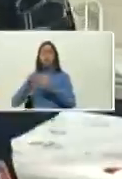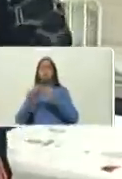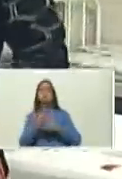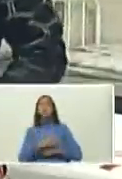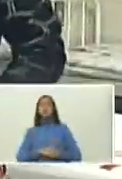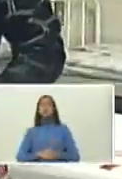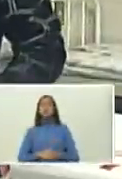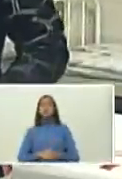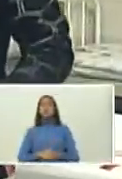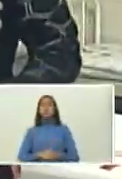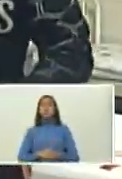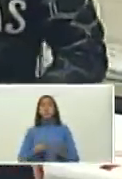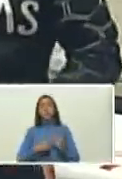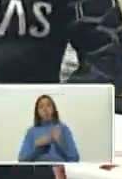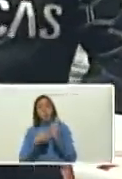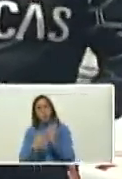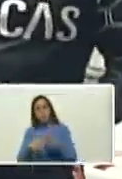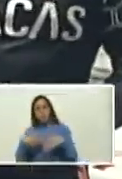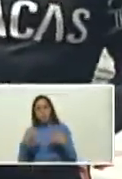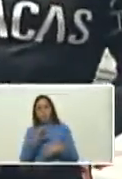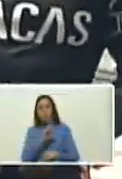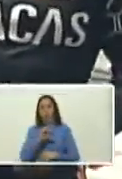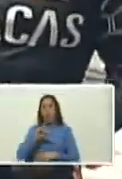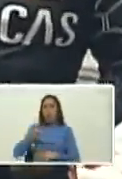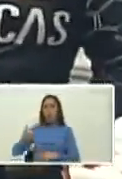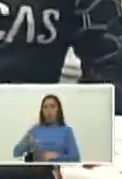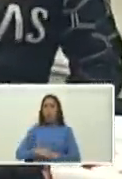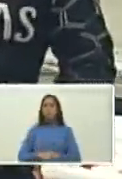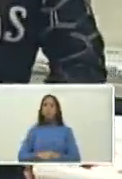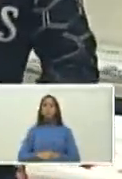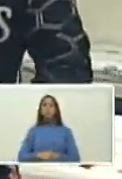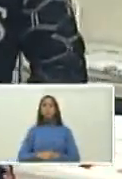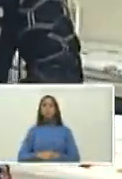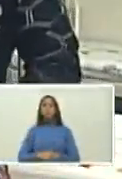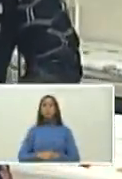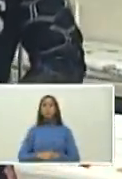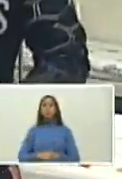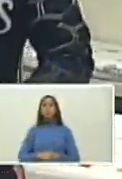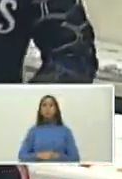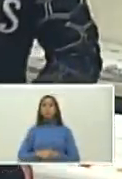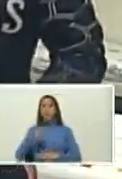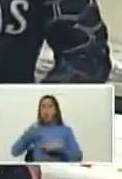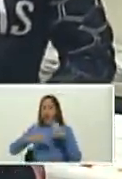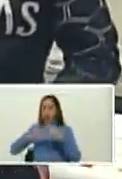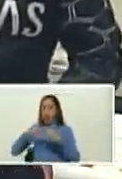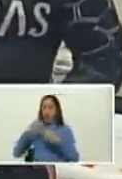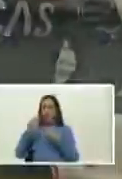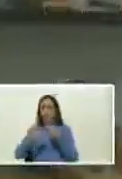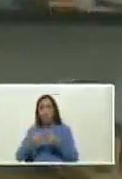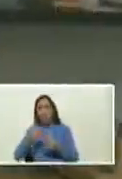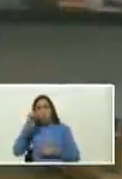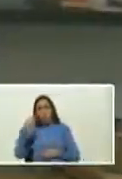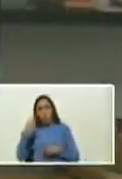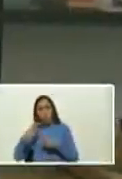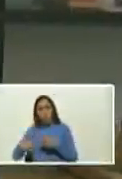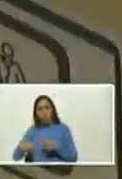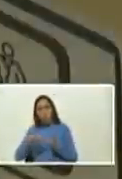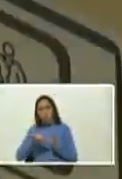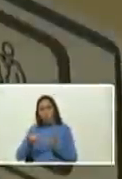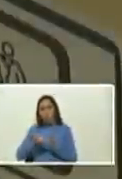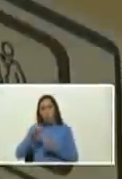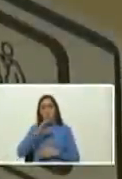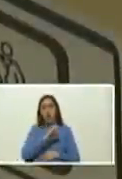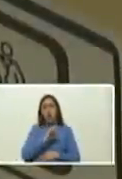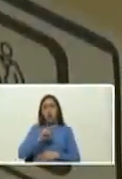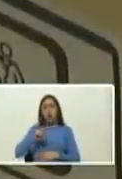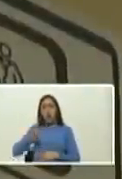el aspecto de la infraestructura de las instalaciones tanto del CDI como el SRI con